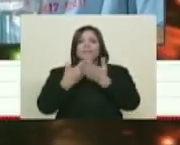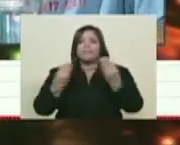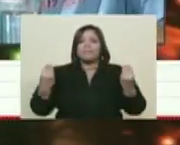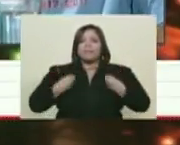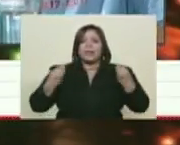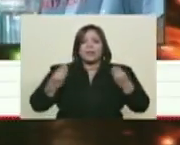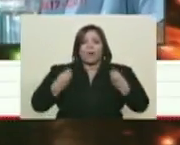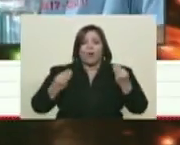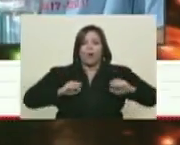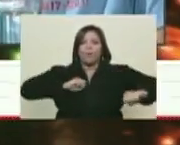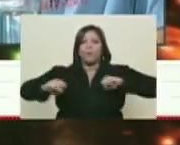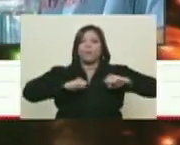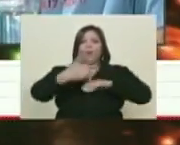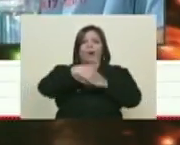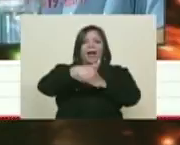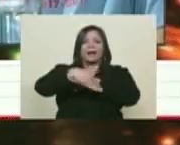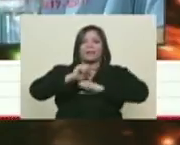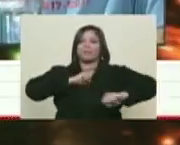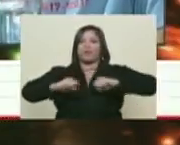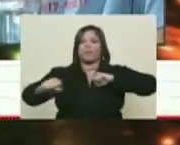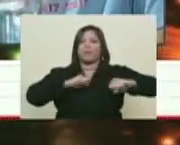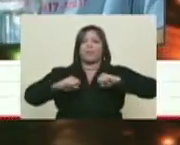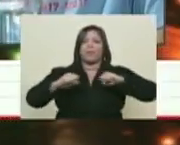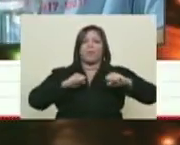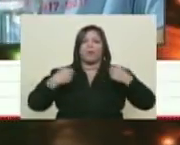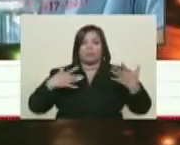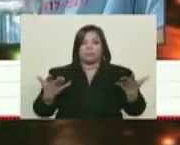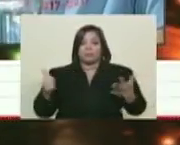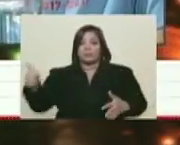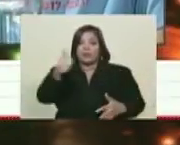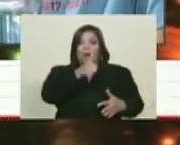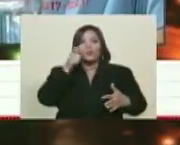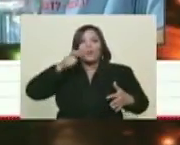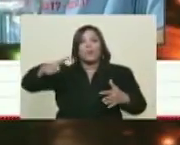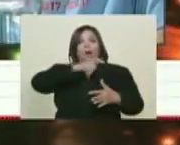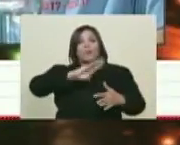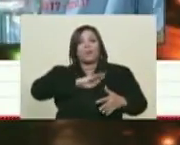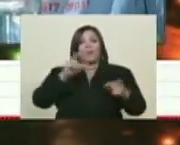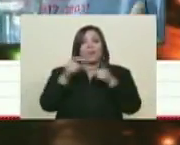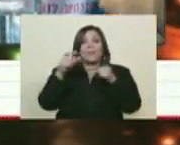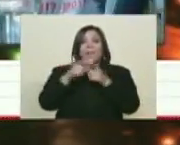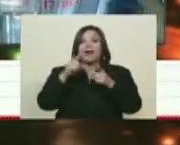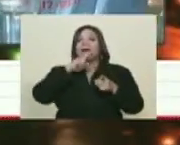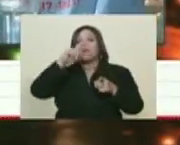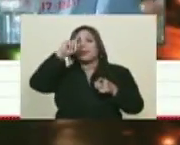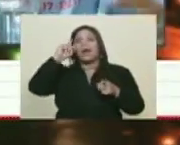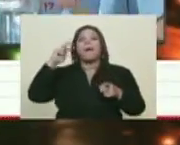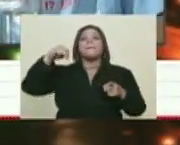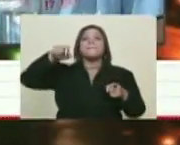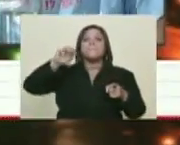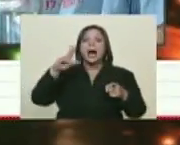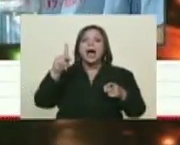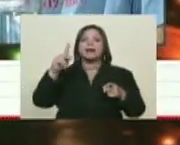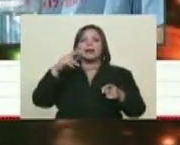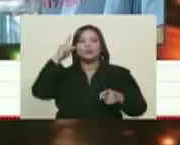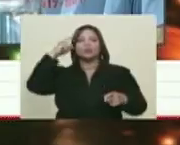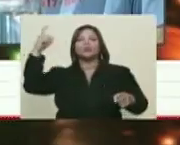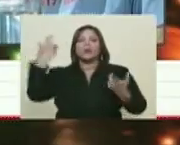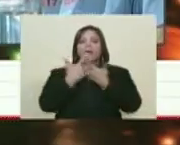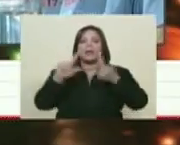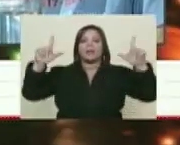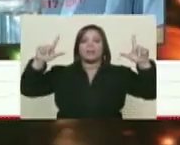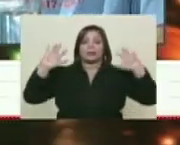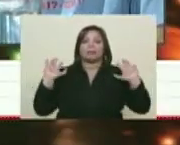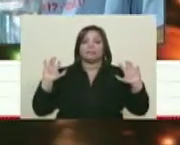vemos vibrante en las calles. La forma como cada uno de los pueblos ha tomado la palabra de Marx y ha hecho posible el sueño de la liberación.